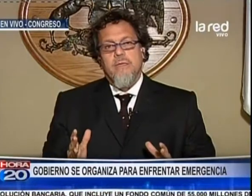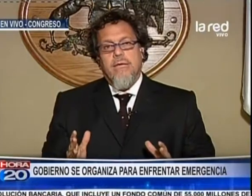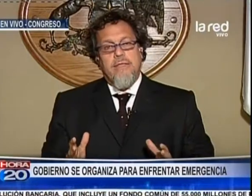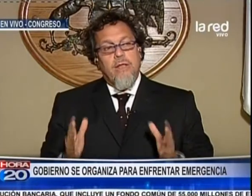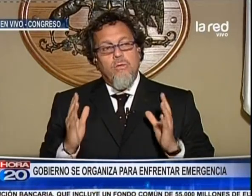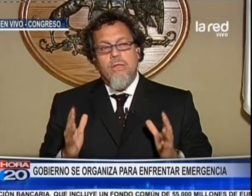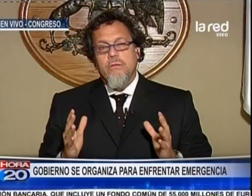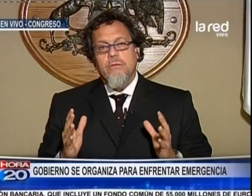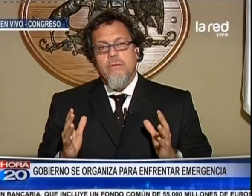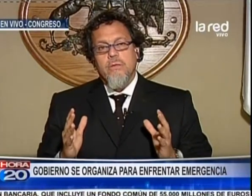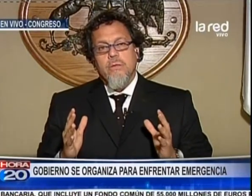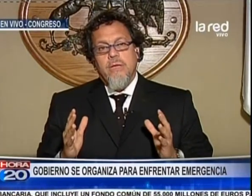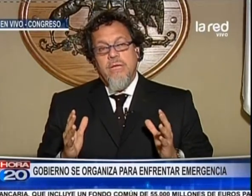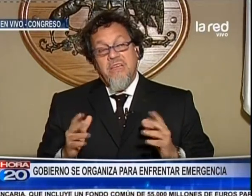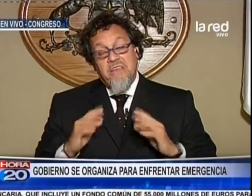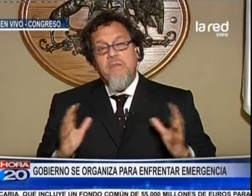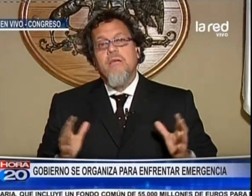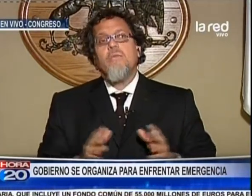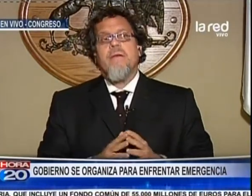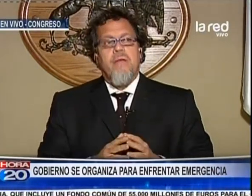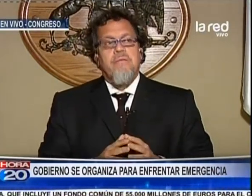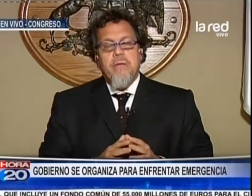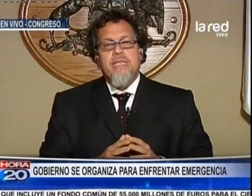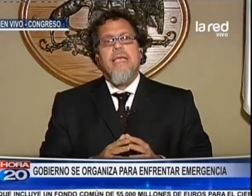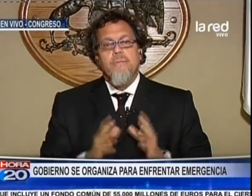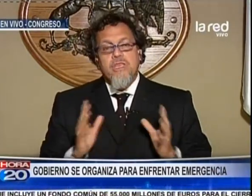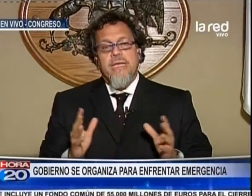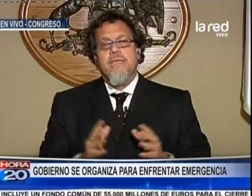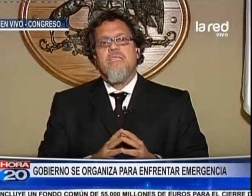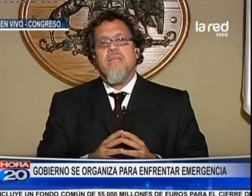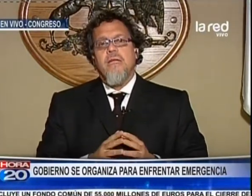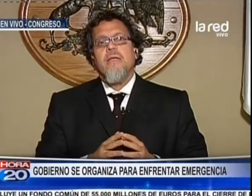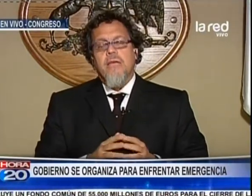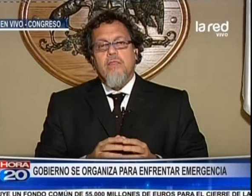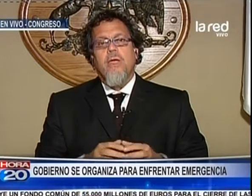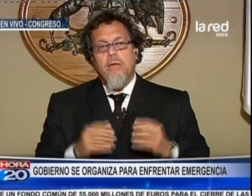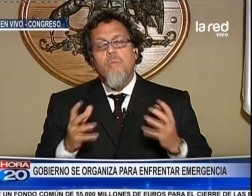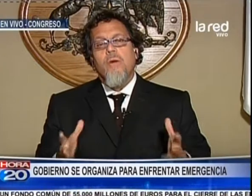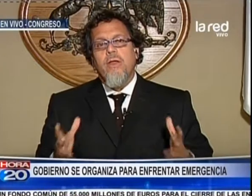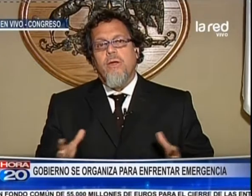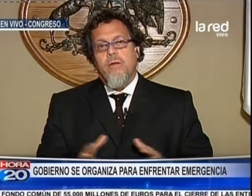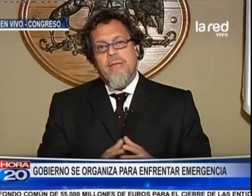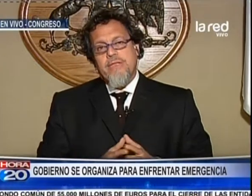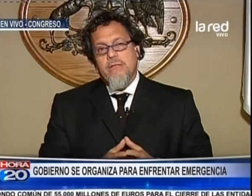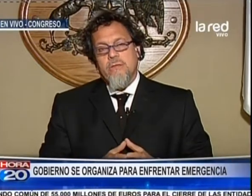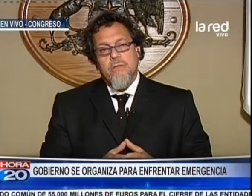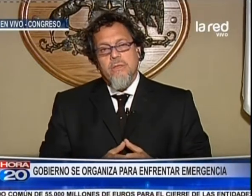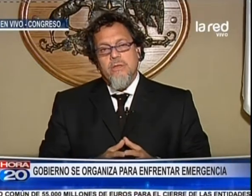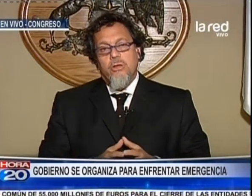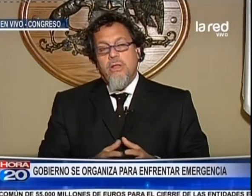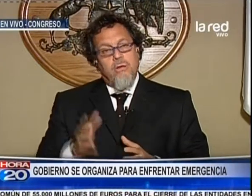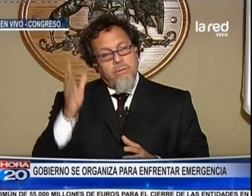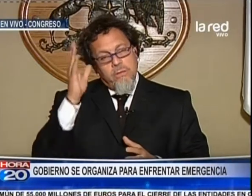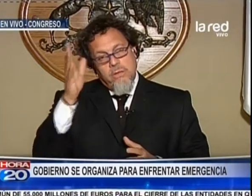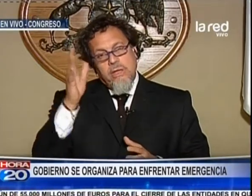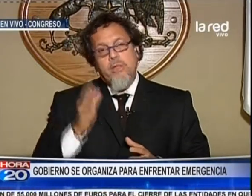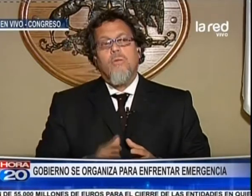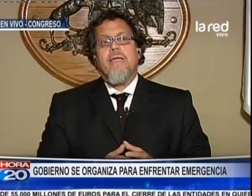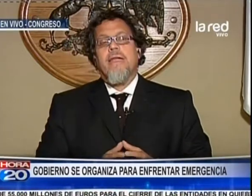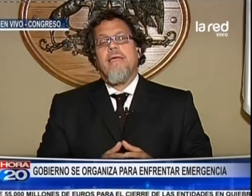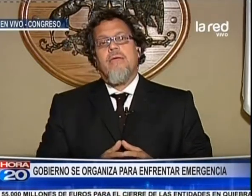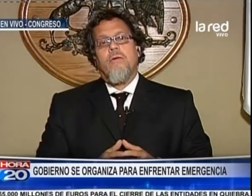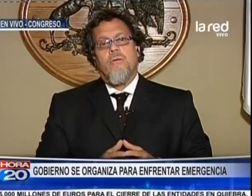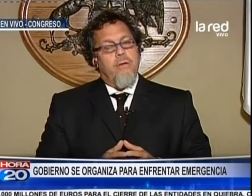jóvenes que están ayudando es bien encomiable. Parece que hay mucha gente en Chile que todavía le conmueve lo que nos está pasando. Yo les digo,